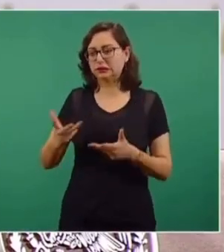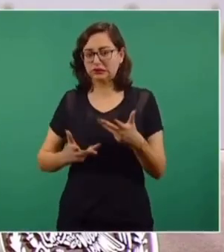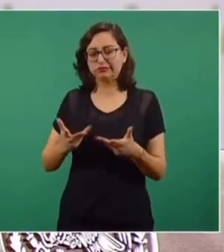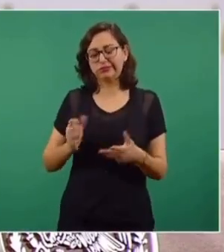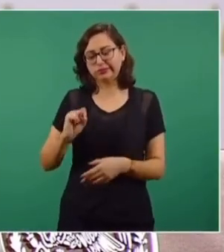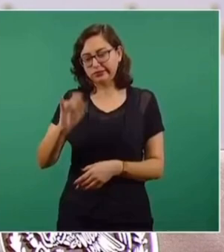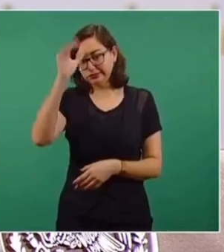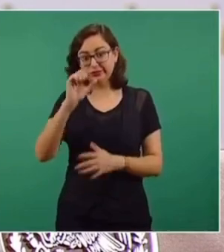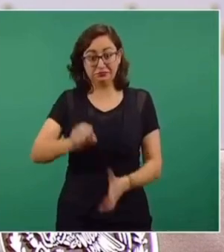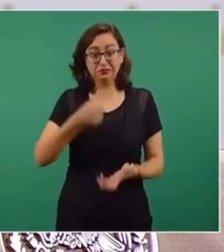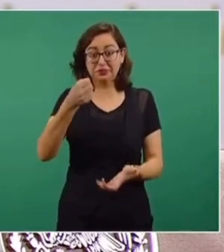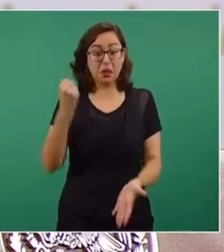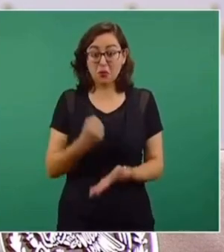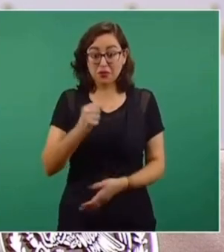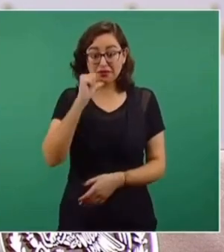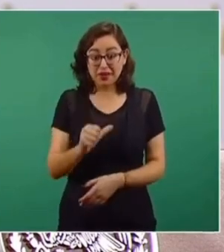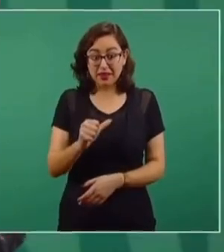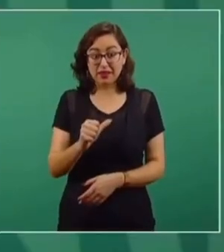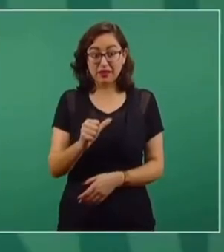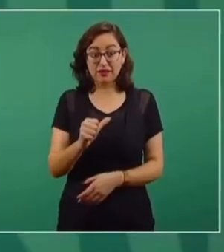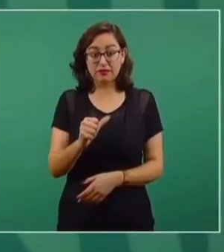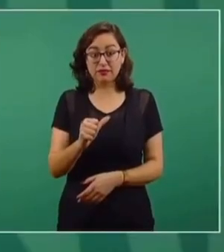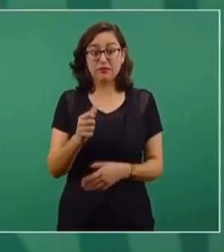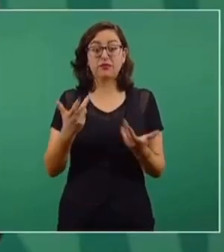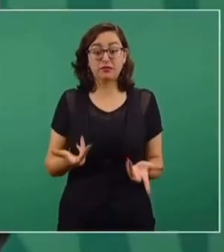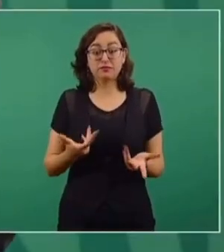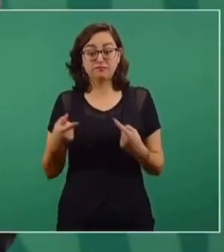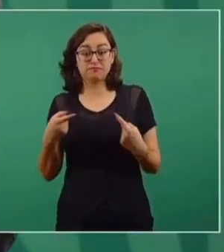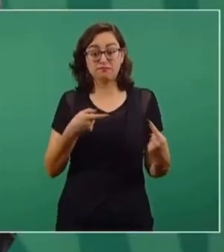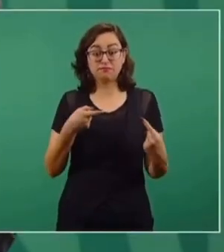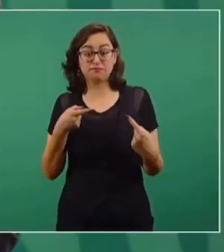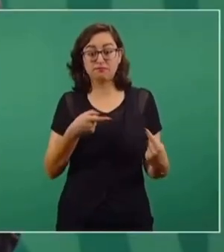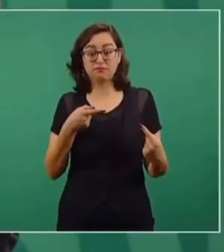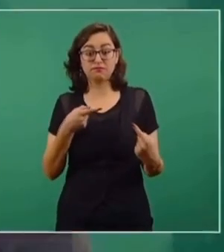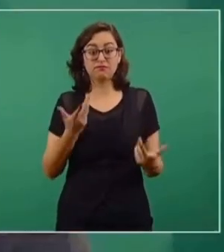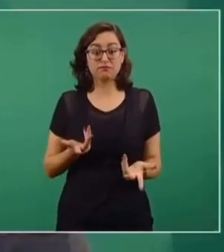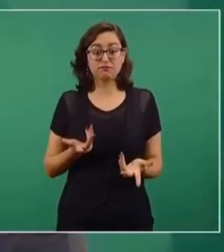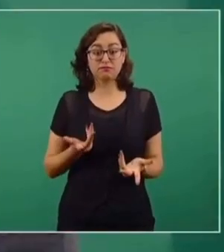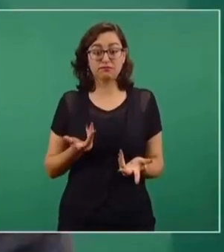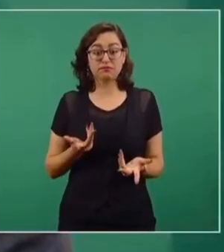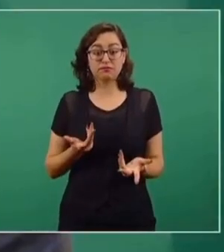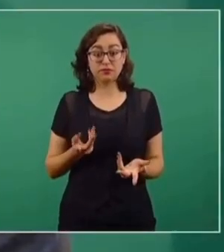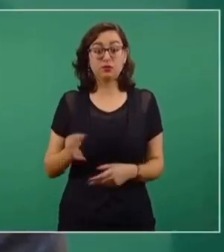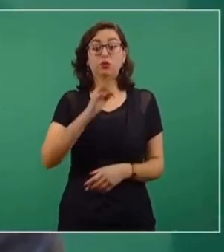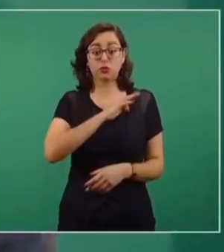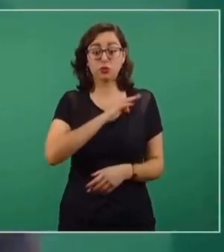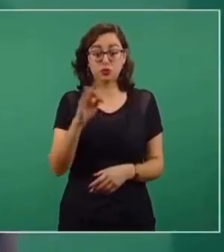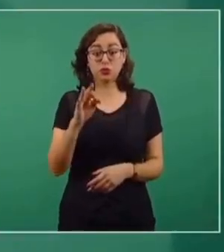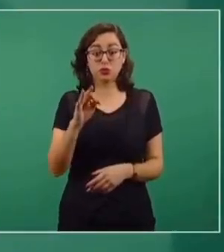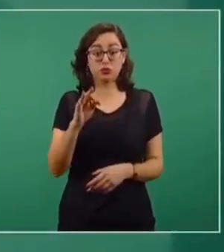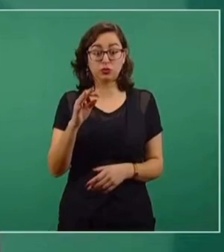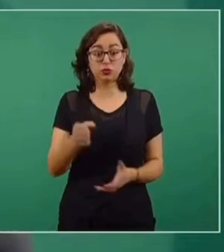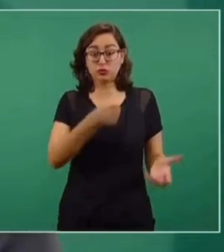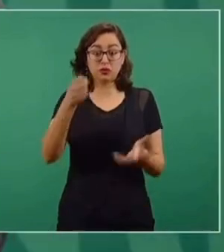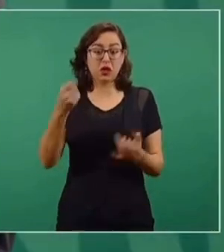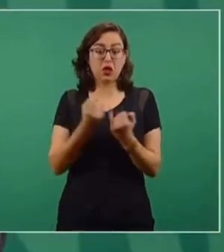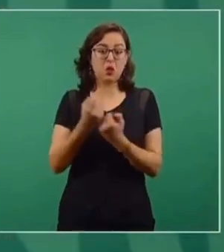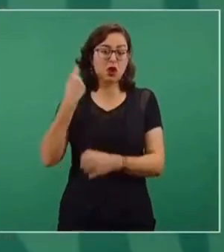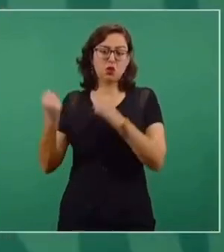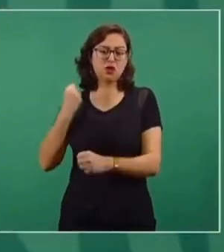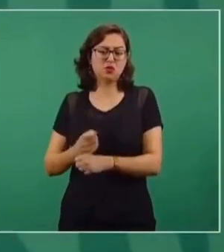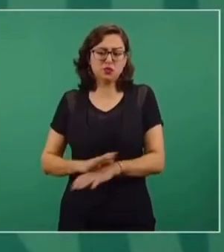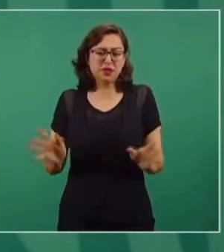Si no se apruebe el presupuesto, si hay diferencias, se puede aplicar el presupuesto anterior.